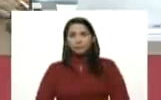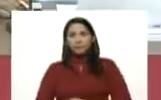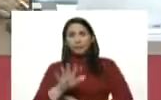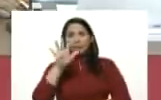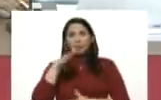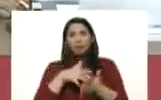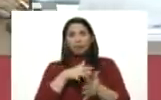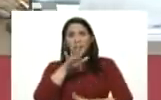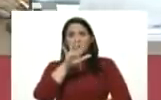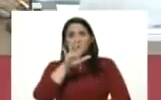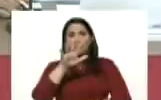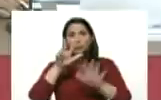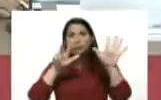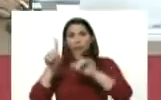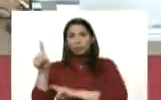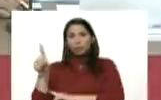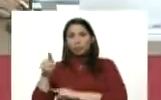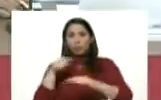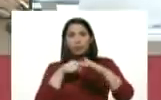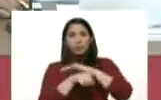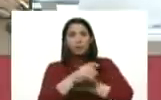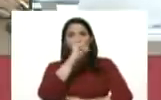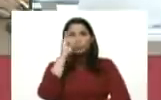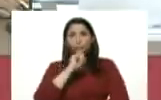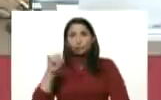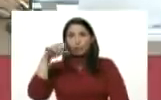5.581 por el Zulia,